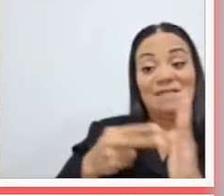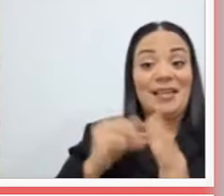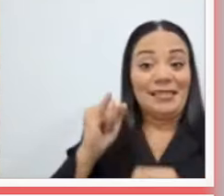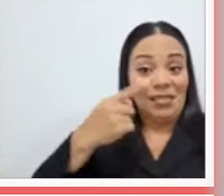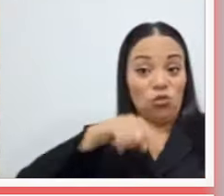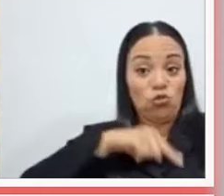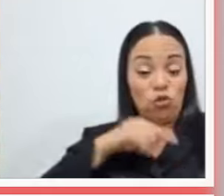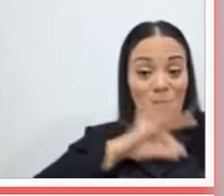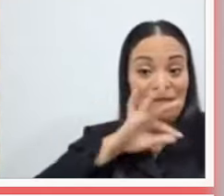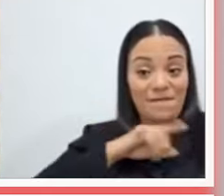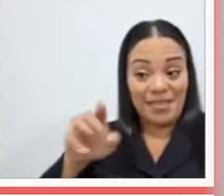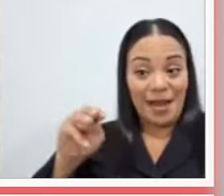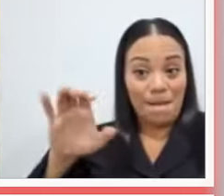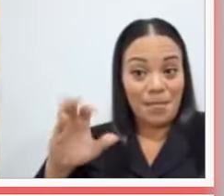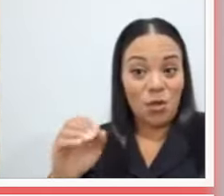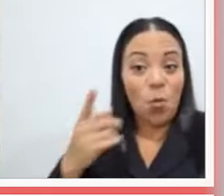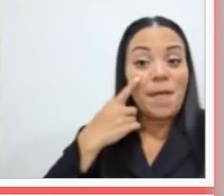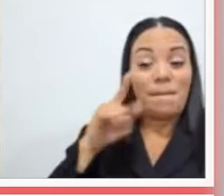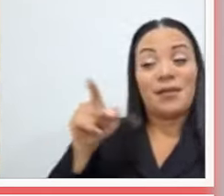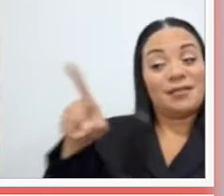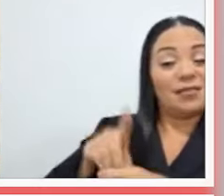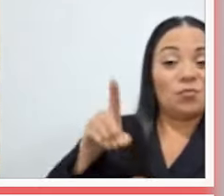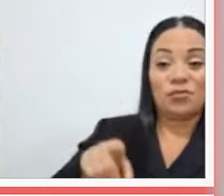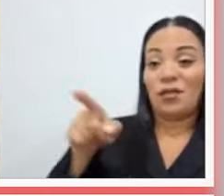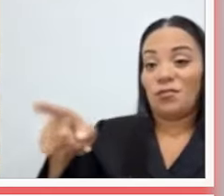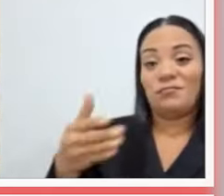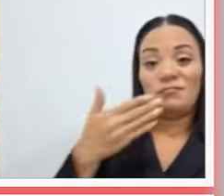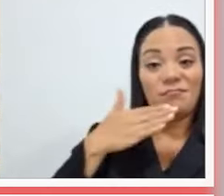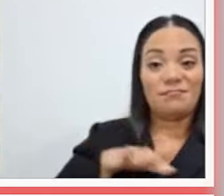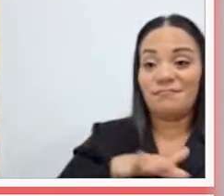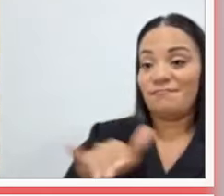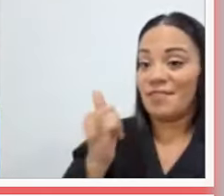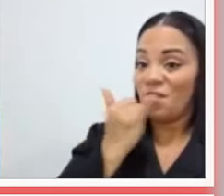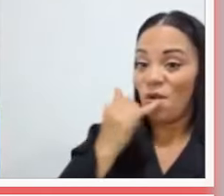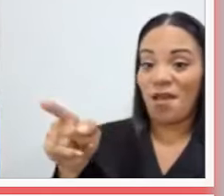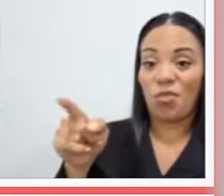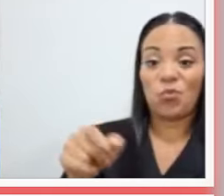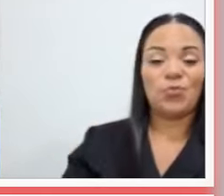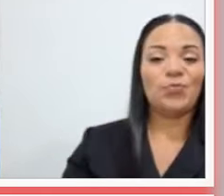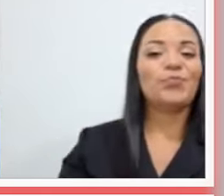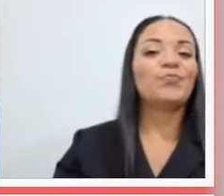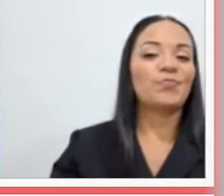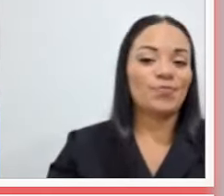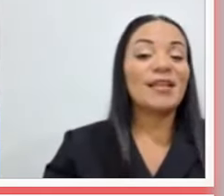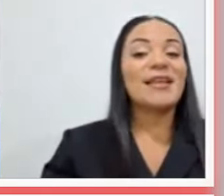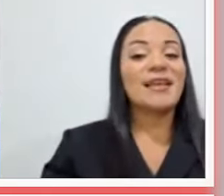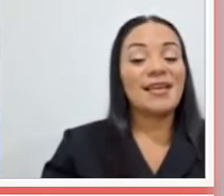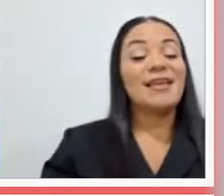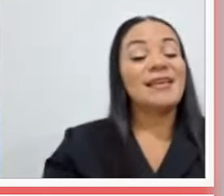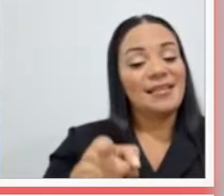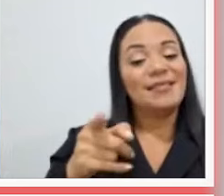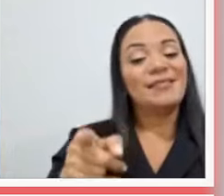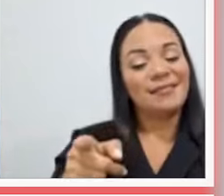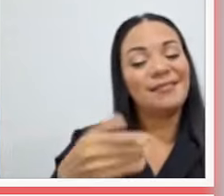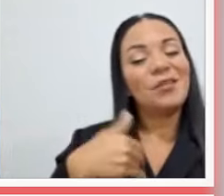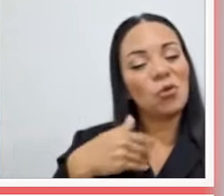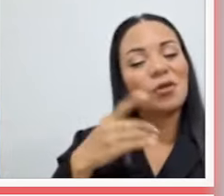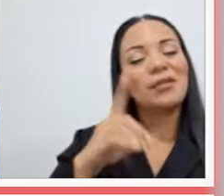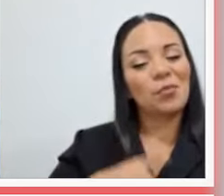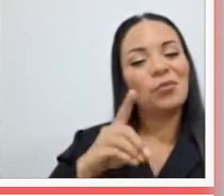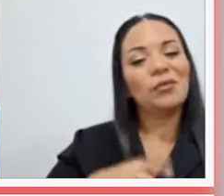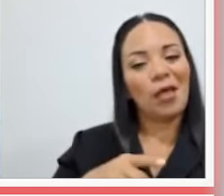me parece que el señor diputado está muy, pero muy equivocado. El señor diputado normalmente está